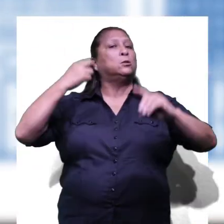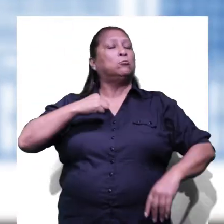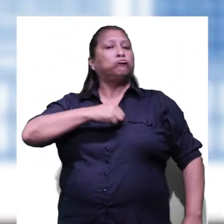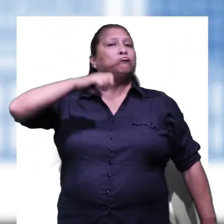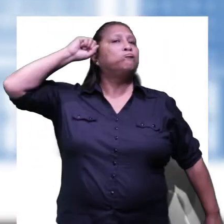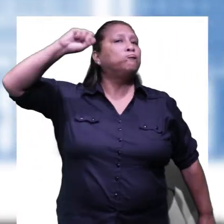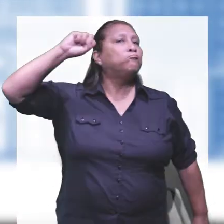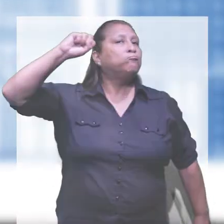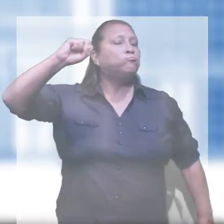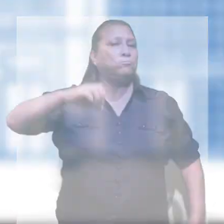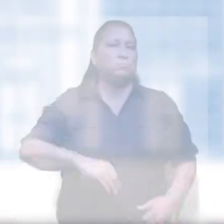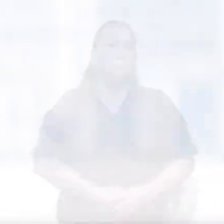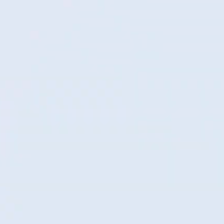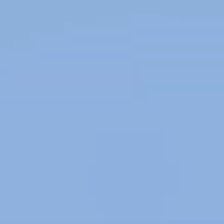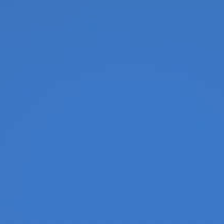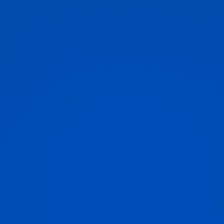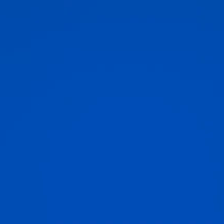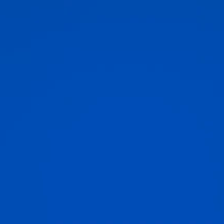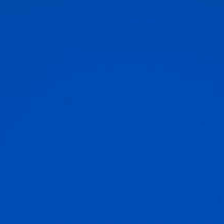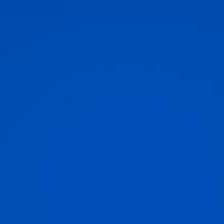Democracia, nuestro derecho.